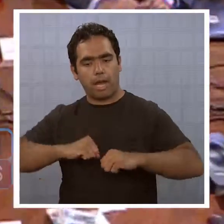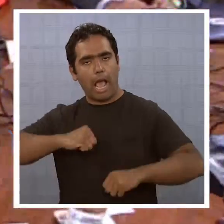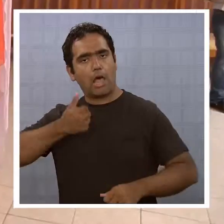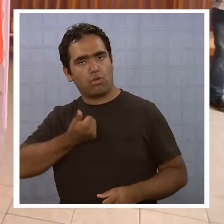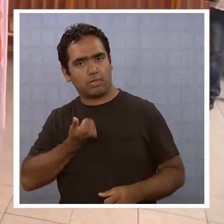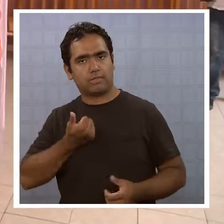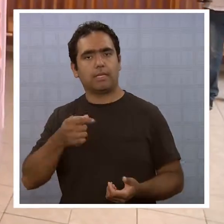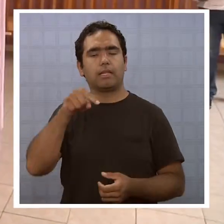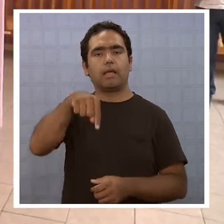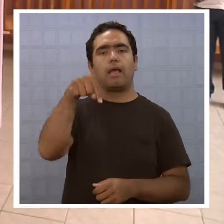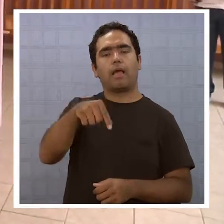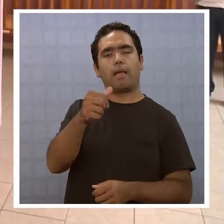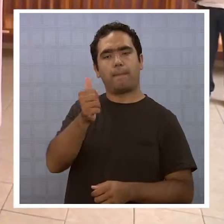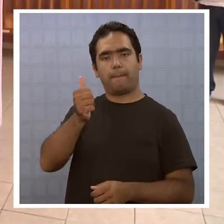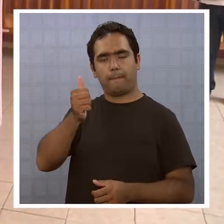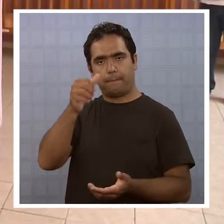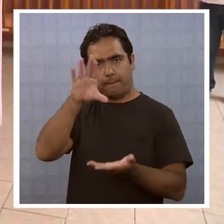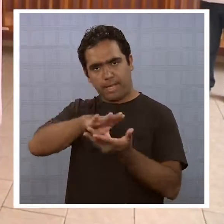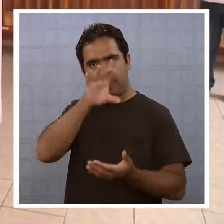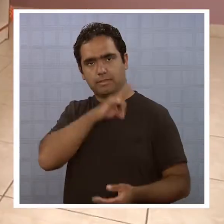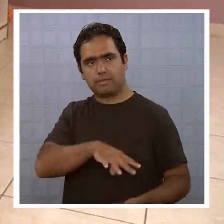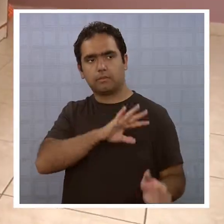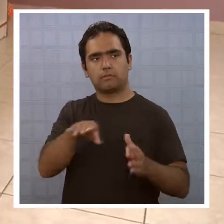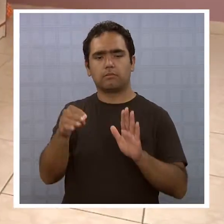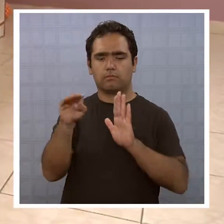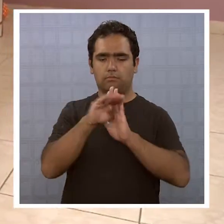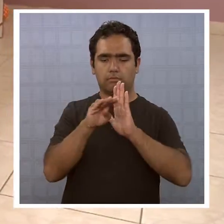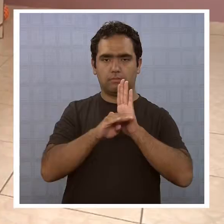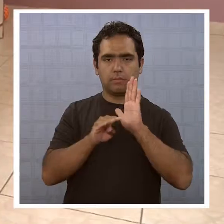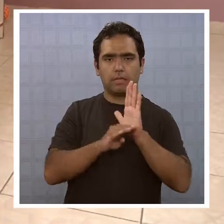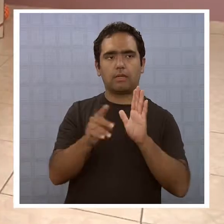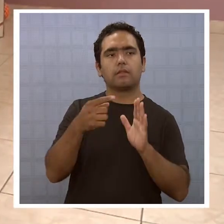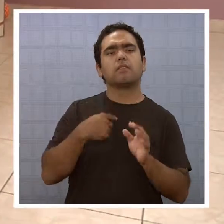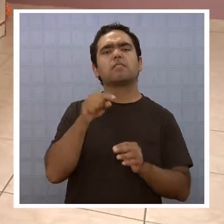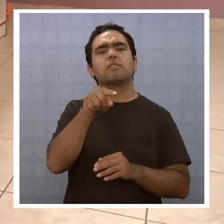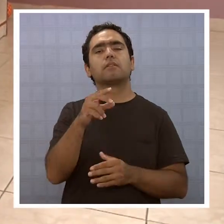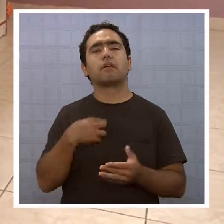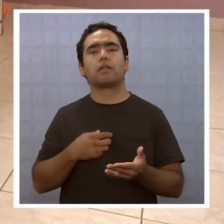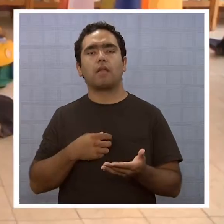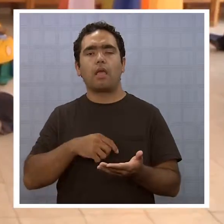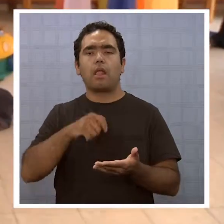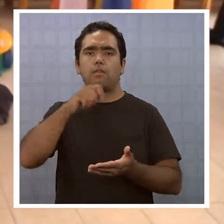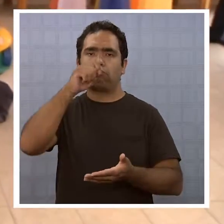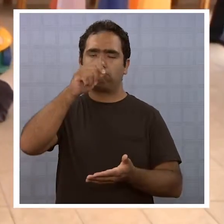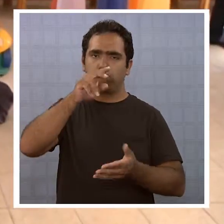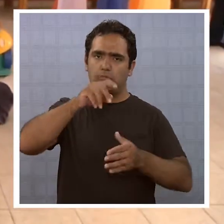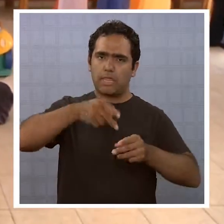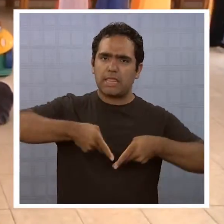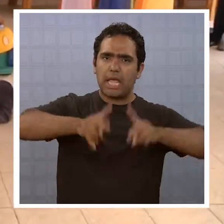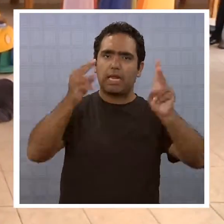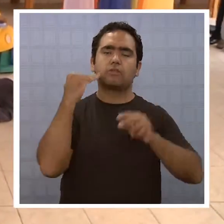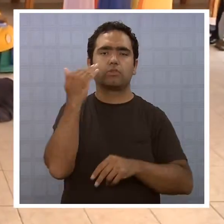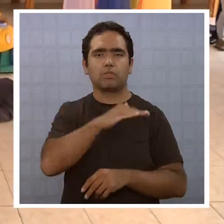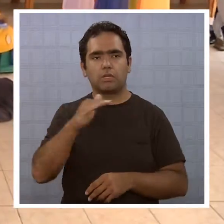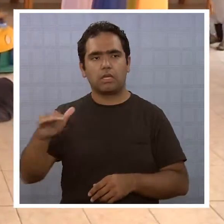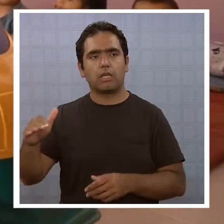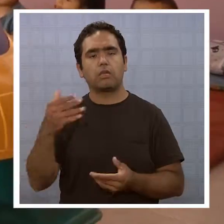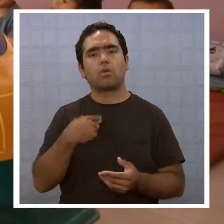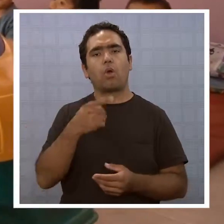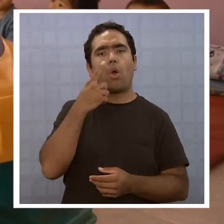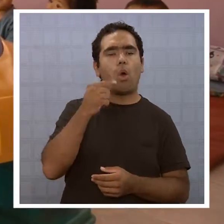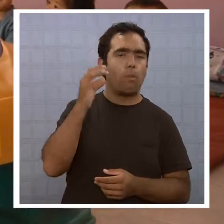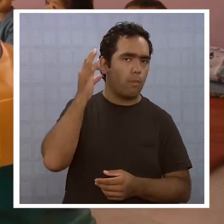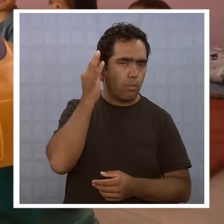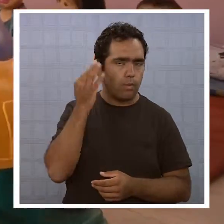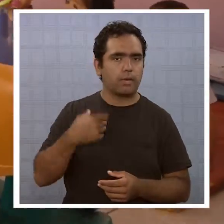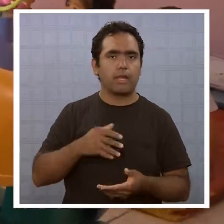los niños y adolescentes del país. La iniciativa forma parte de las exigencias de la Convención Internacional de los Derechos de los Niños y Niñas,